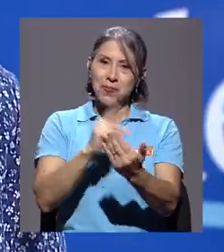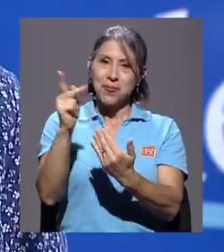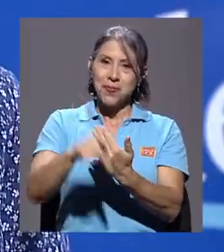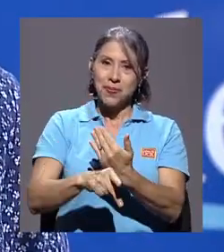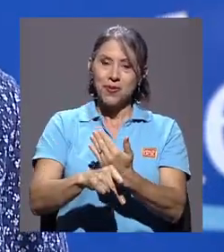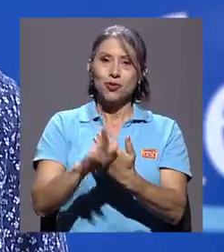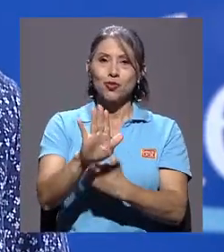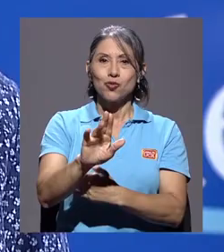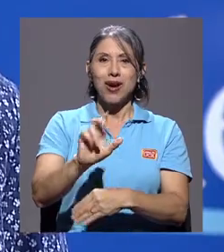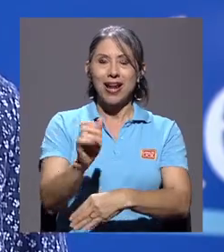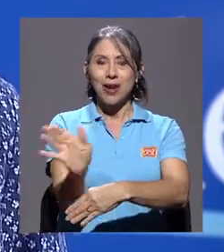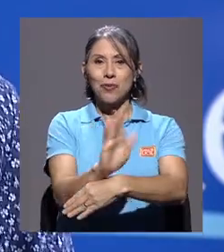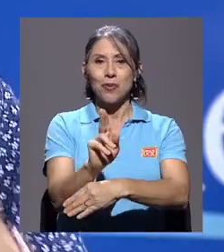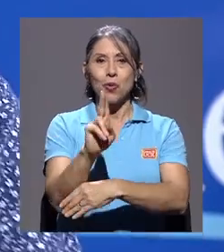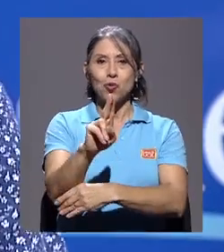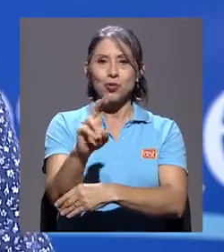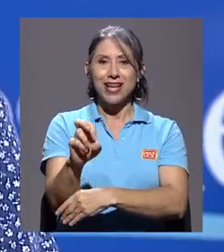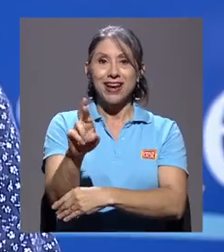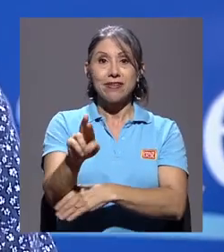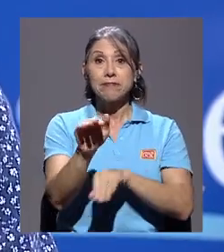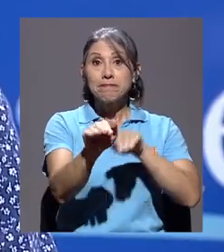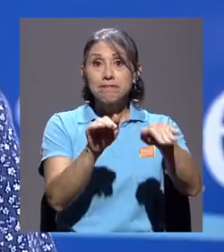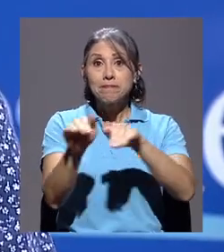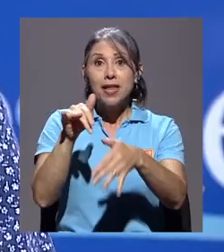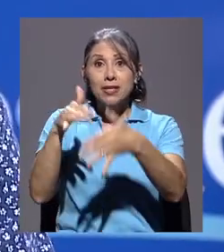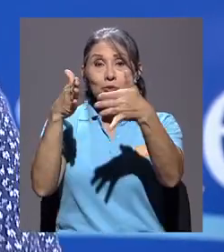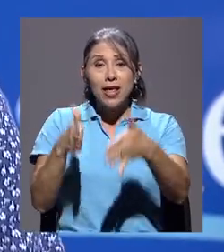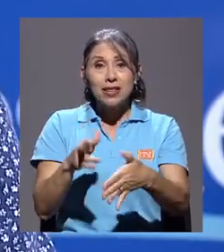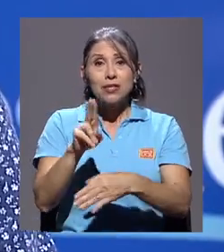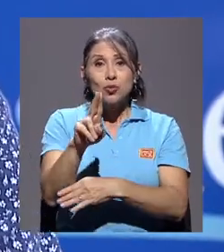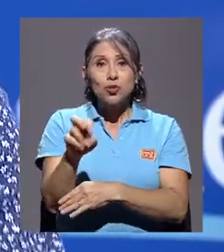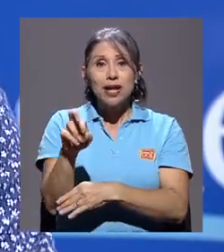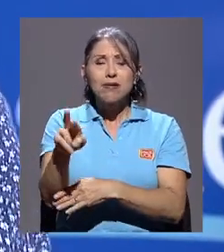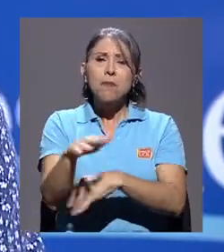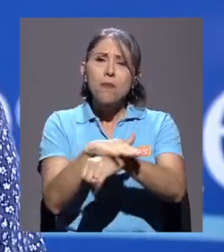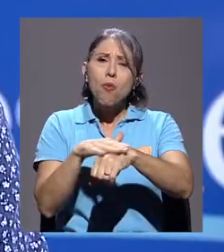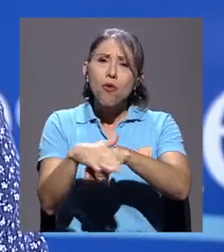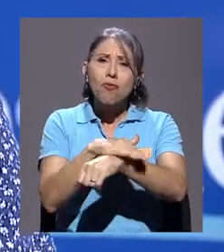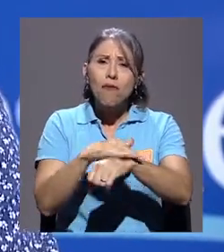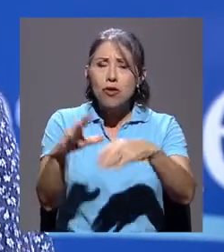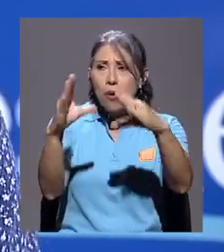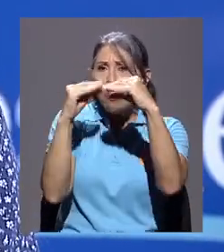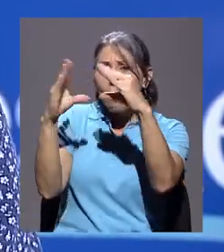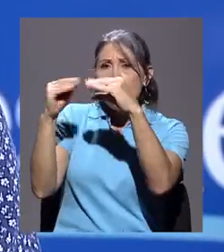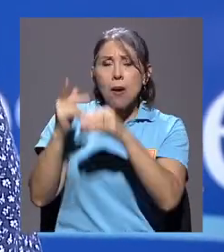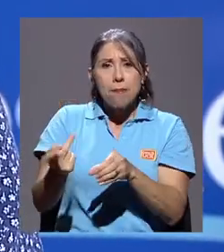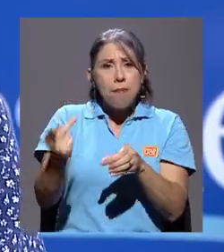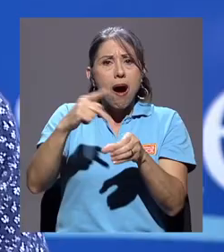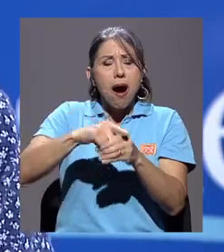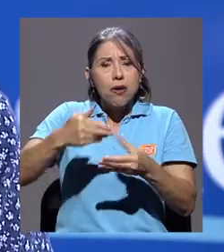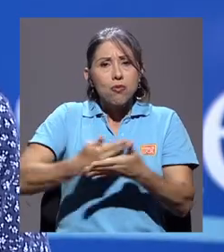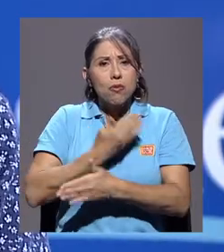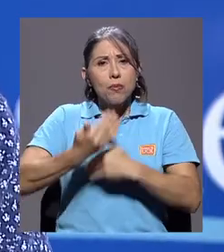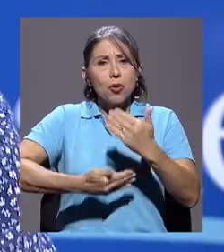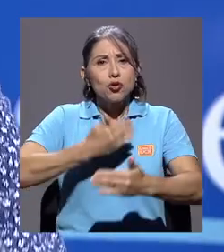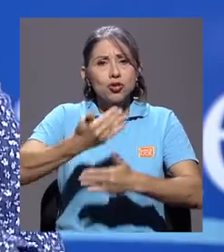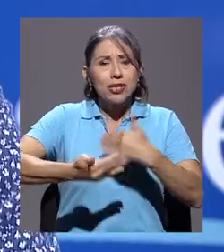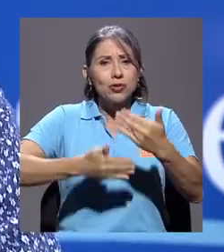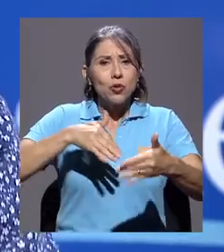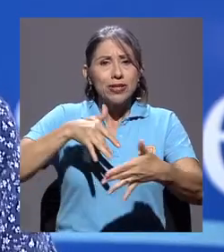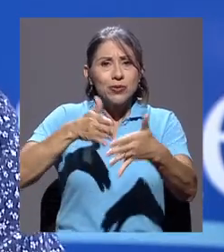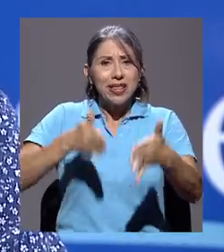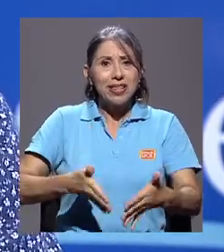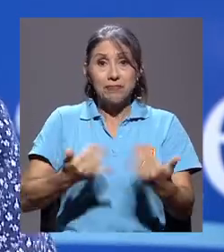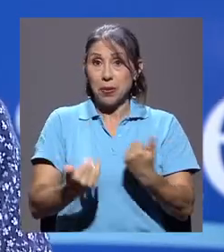compañía de la programación de su canal UCR y a los estudiantes de la UCR, por favor, infórmense, participen de este nuevo proceso estudiantil